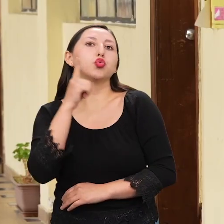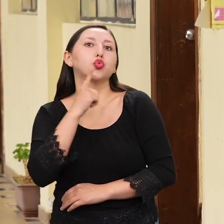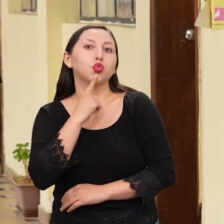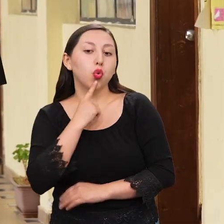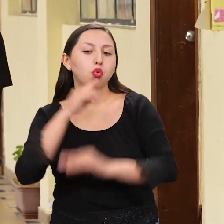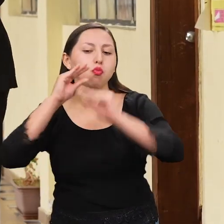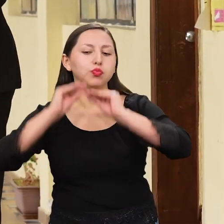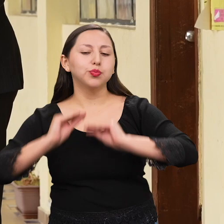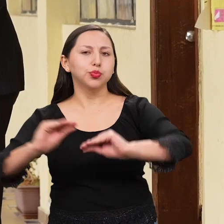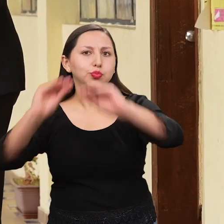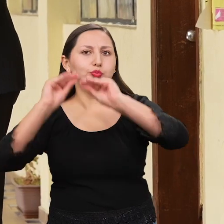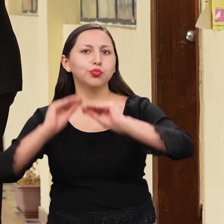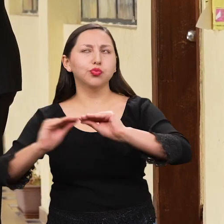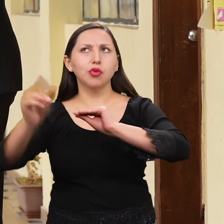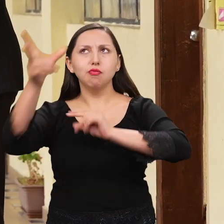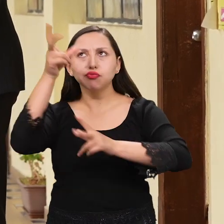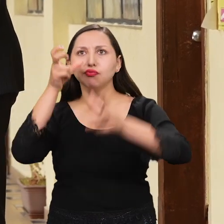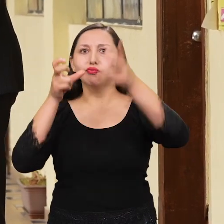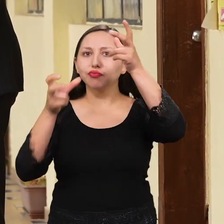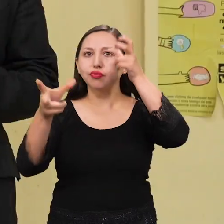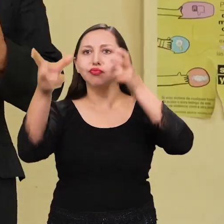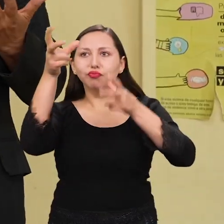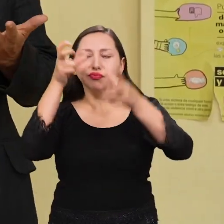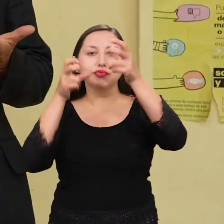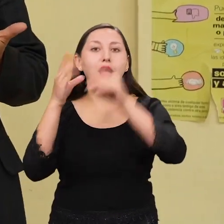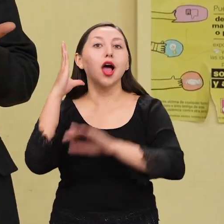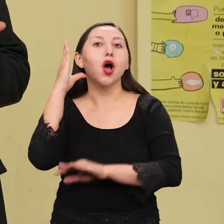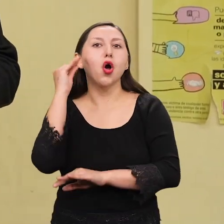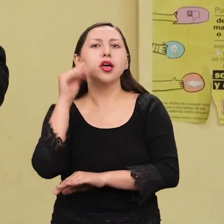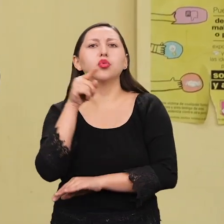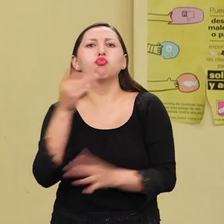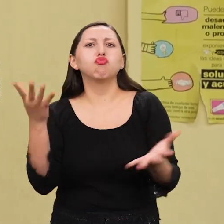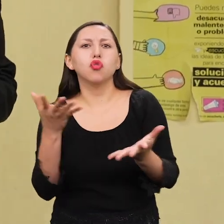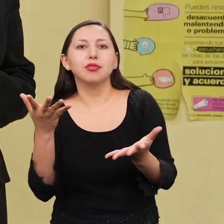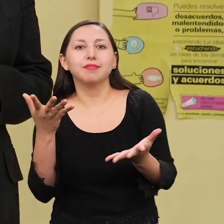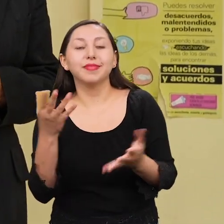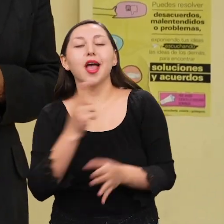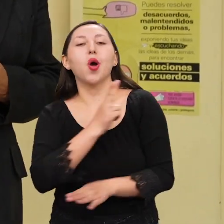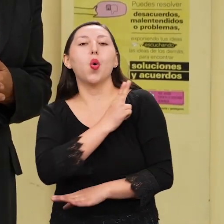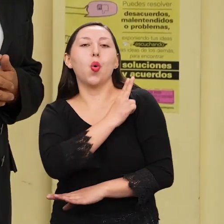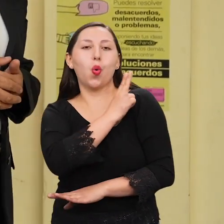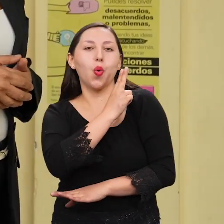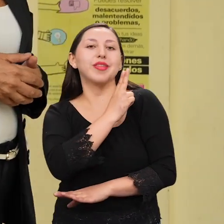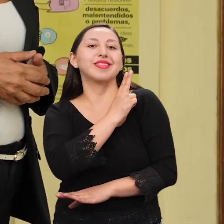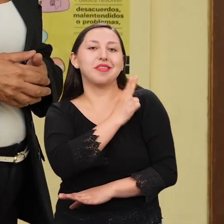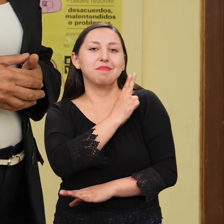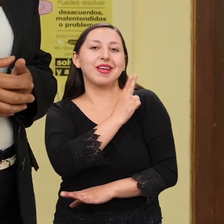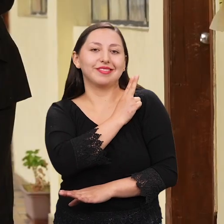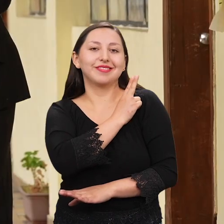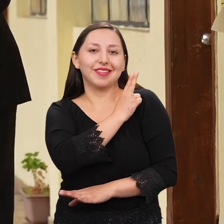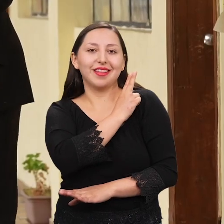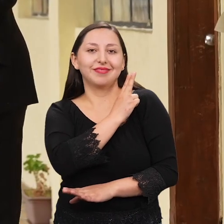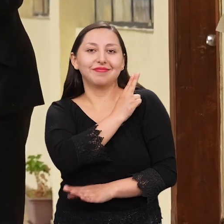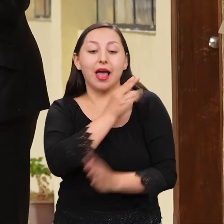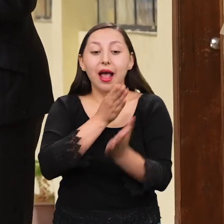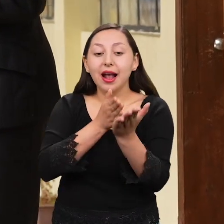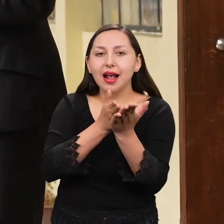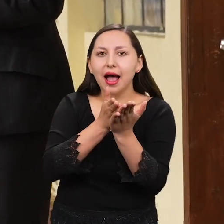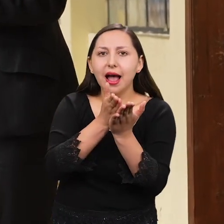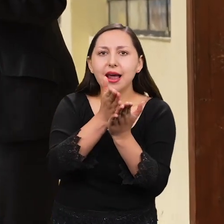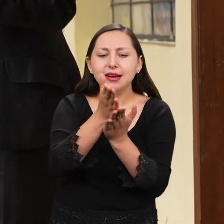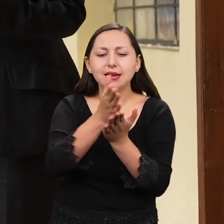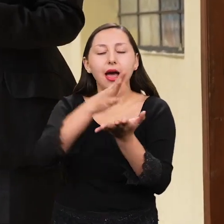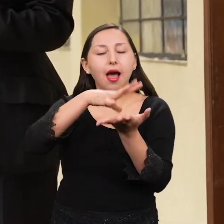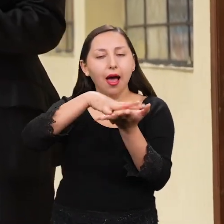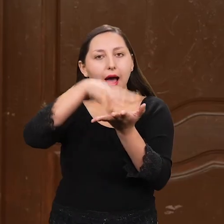lengua. ¡Oh! ¿Y tú dónde aprendiste? Yo aprendí en la universidad. ¿En la universidad? comencé a estudiar educación especial. ¿Ahí te dan